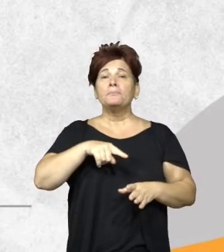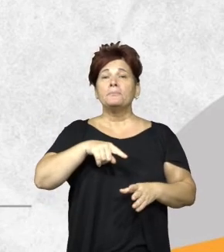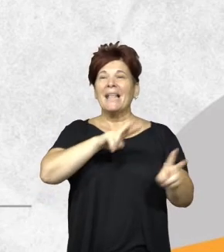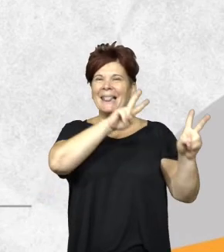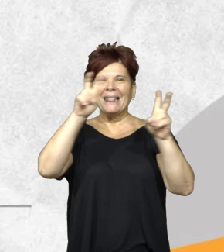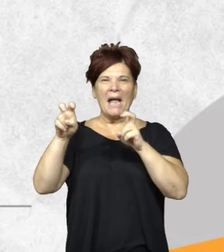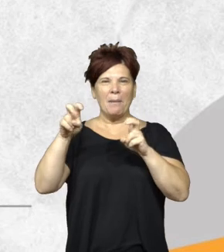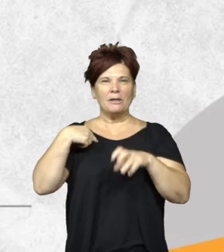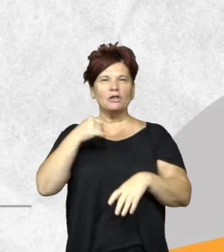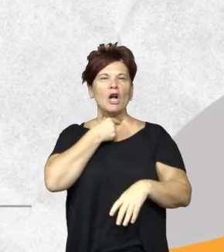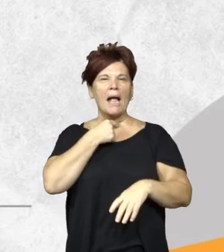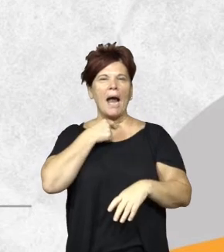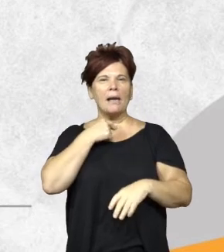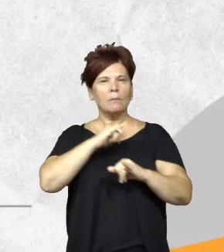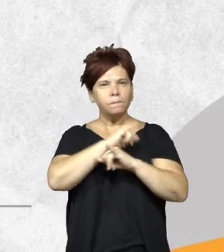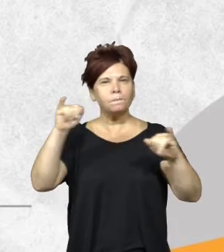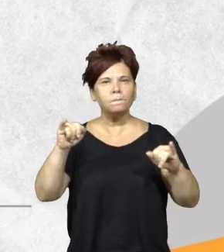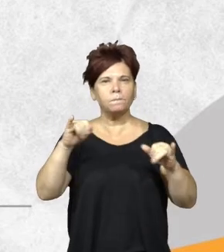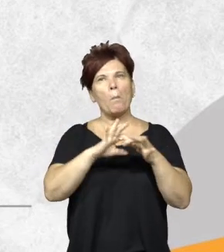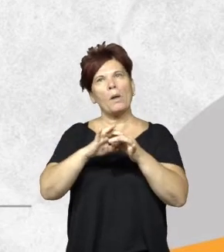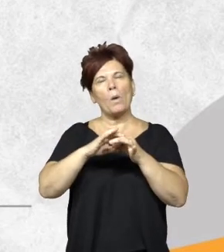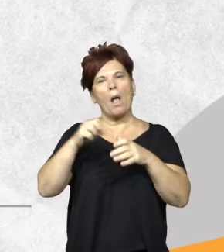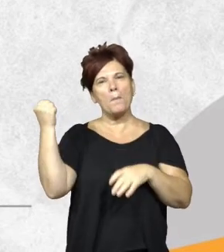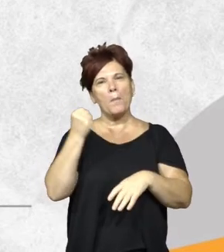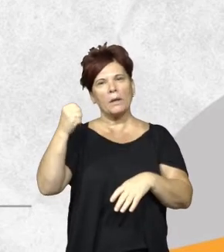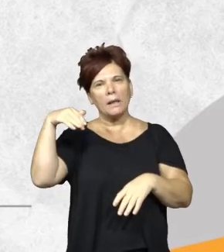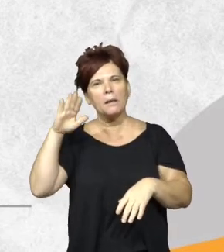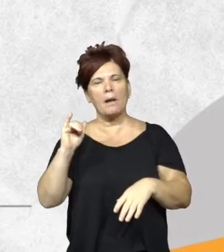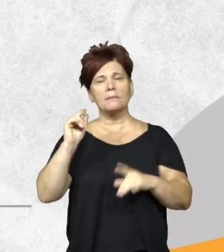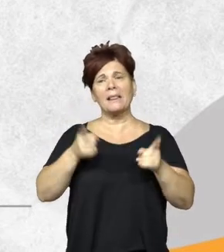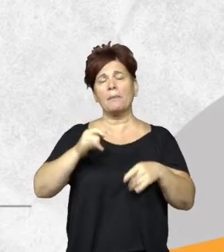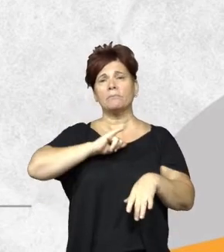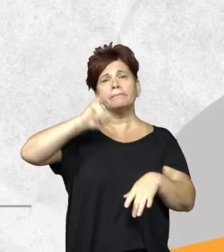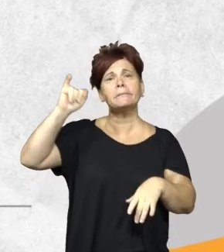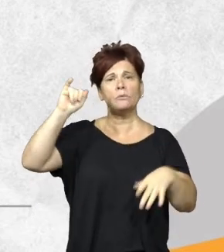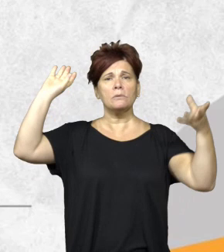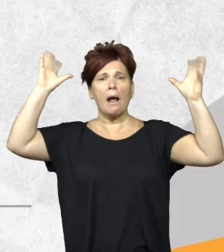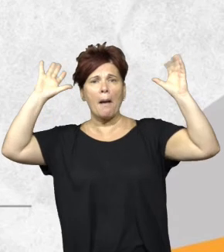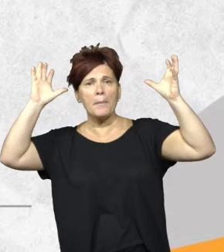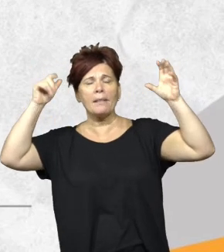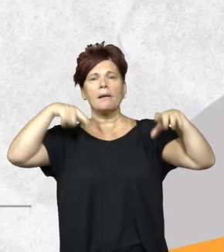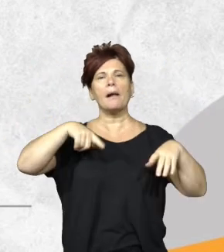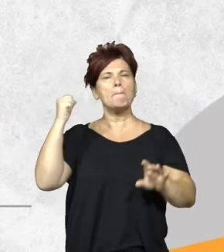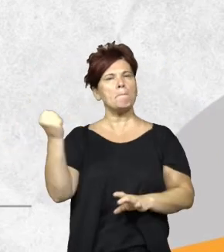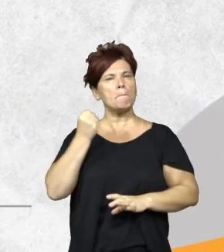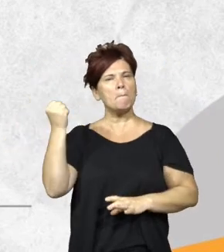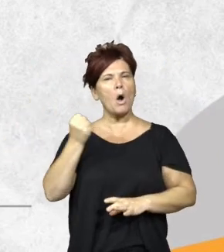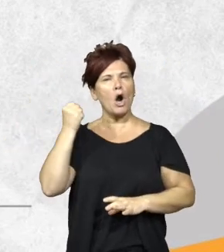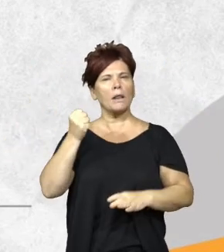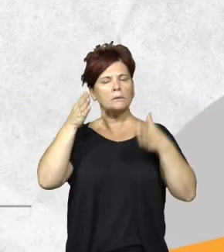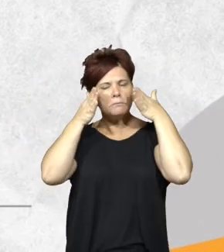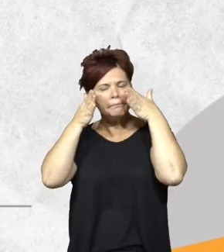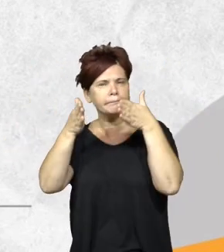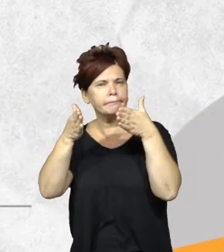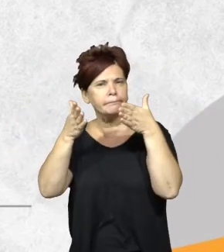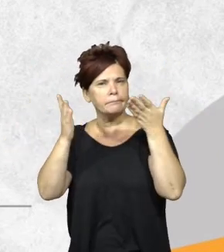que quería resaltar como importantes. Luego tenemos denuncias ambientales de todo tipo como las tendrán todas. En este punto es importante hacer foco en